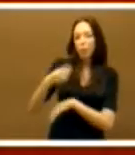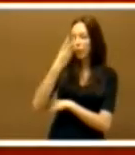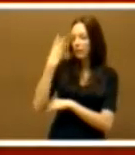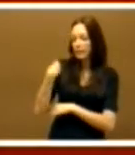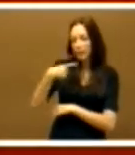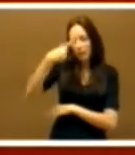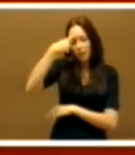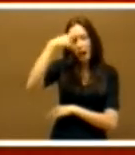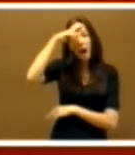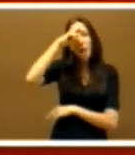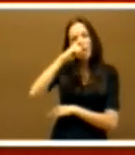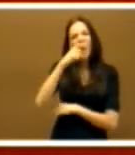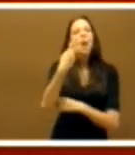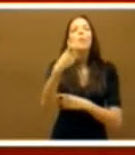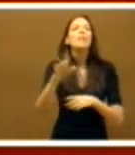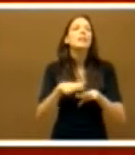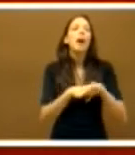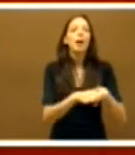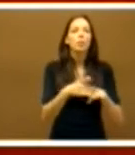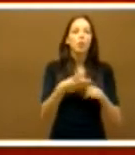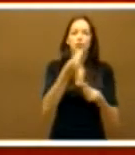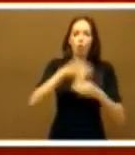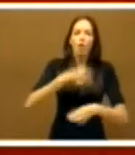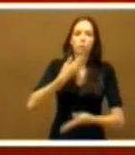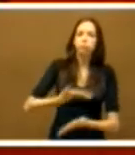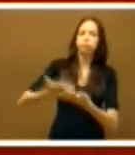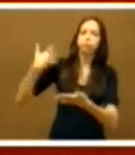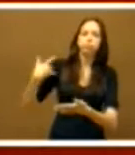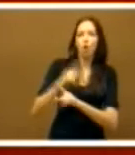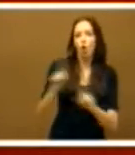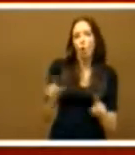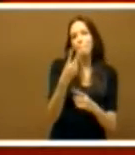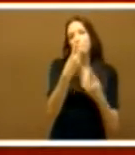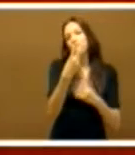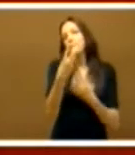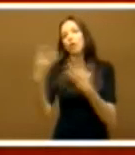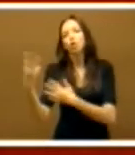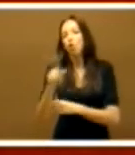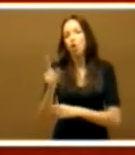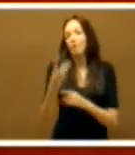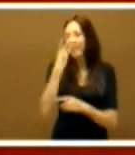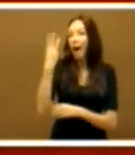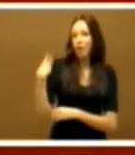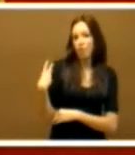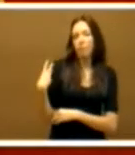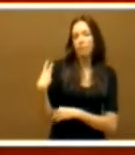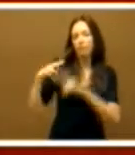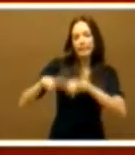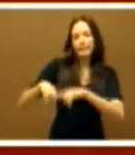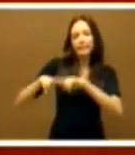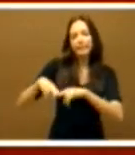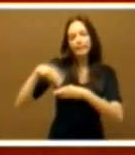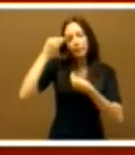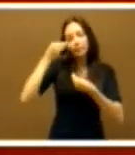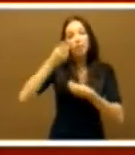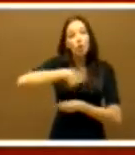Tres años, no 28 ni 24, no, tres años, sin mirar a la balanza de los rencor y de los agravios. Y han sido tres años los que hemos